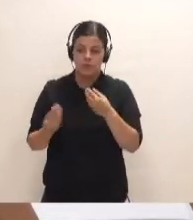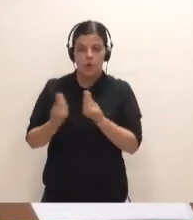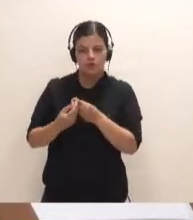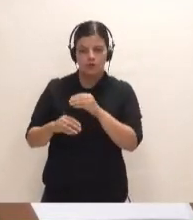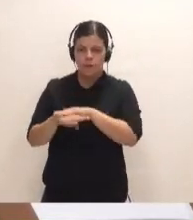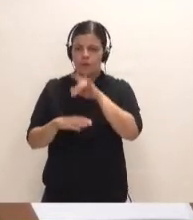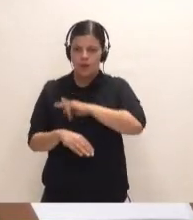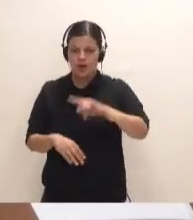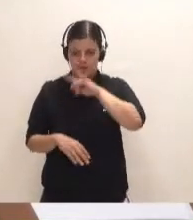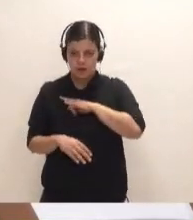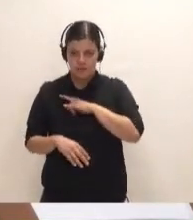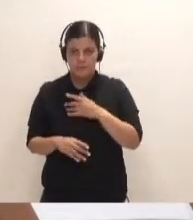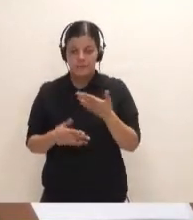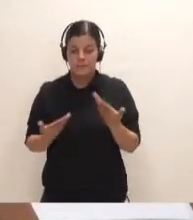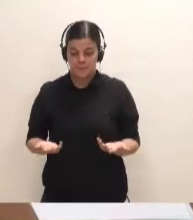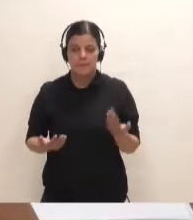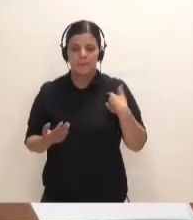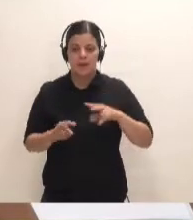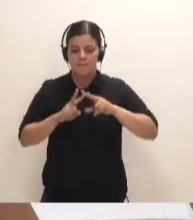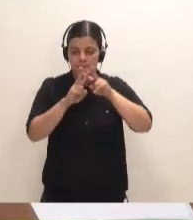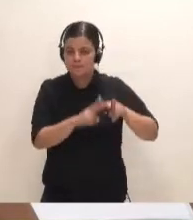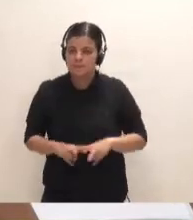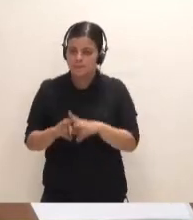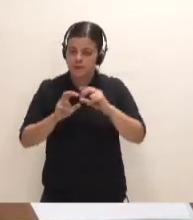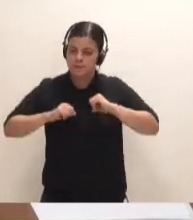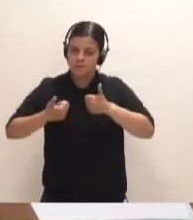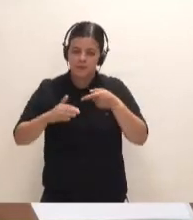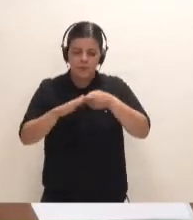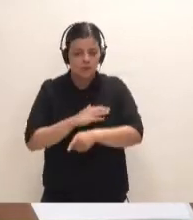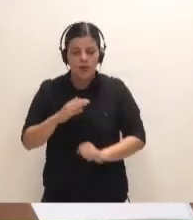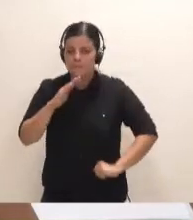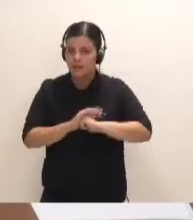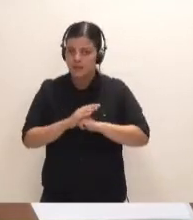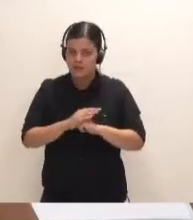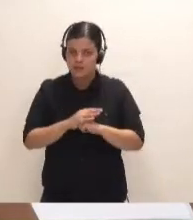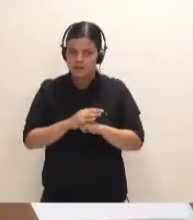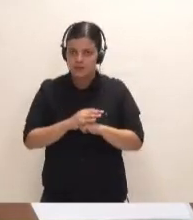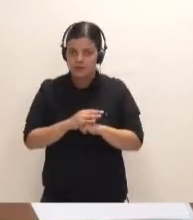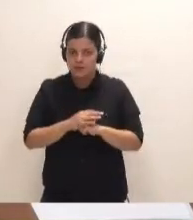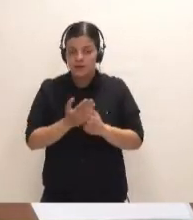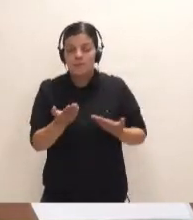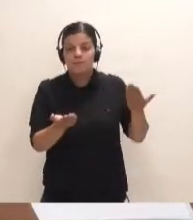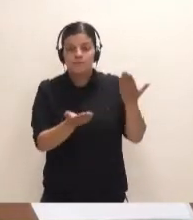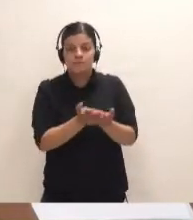para que inicie este estudio con la mayor profundidad, acudiendo a los mejores